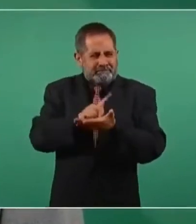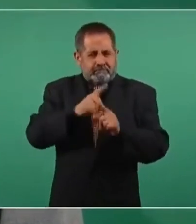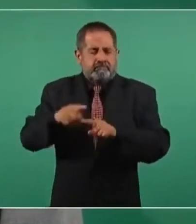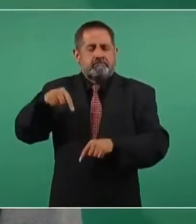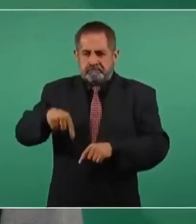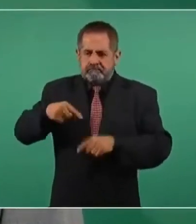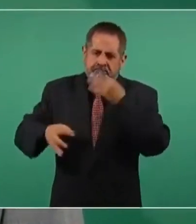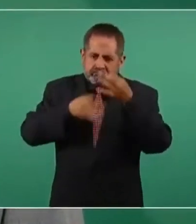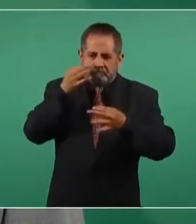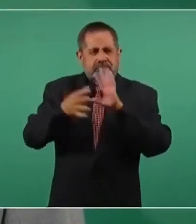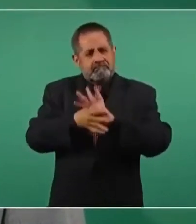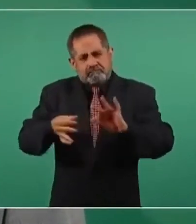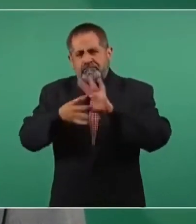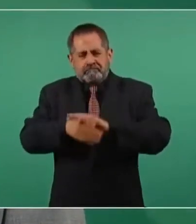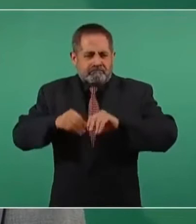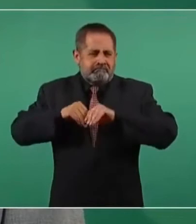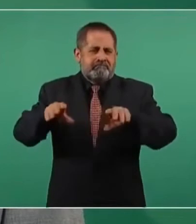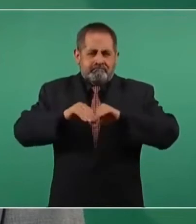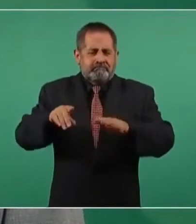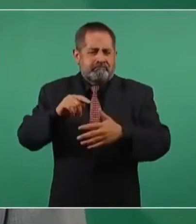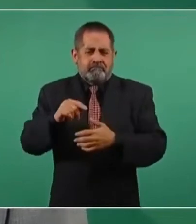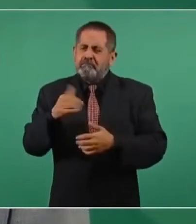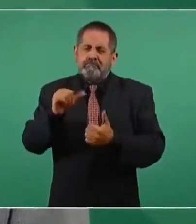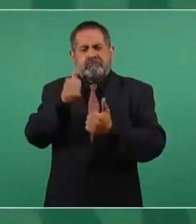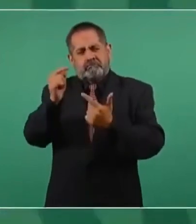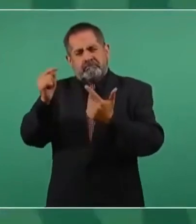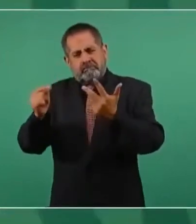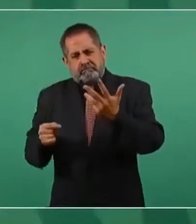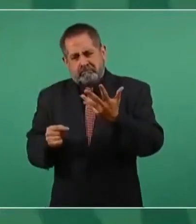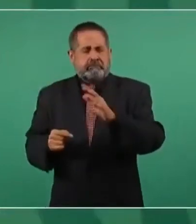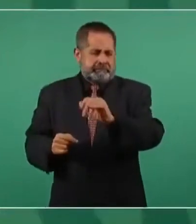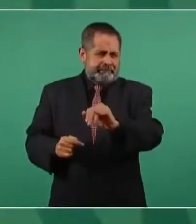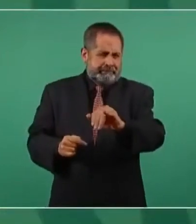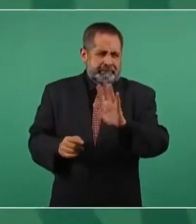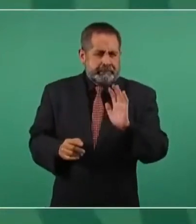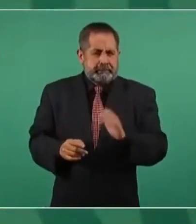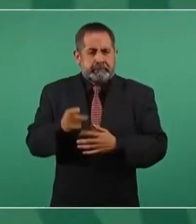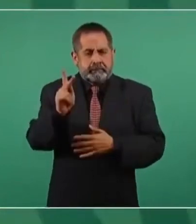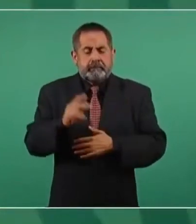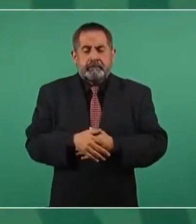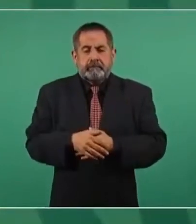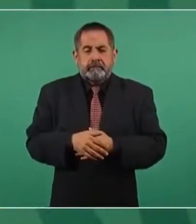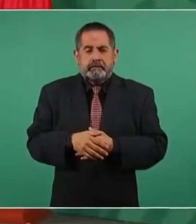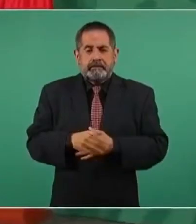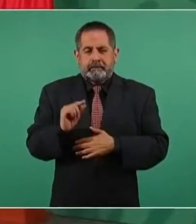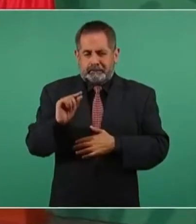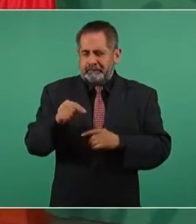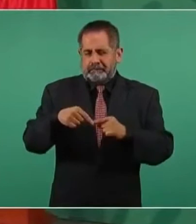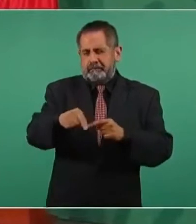de este asunto y de otros nada más que ya va a pasar